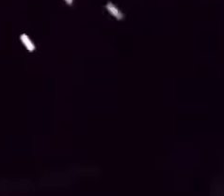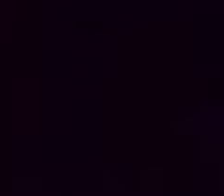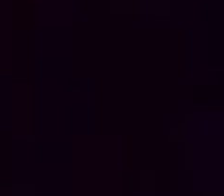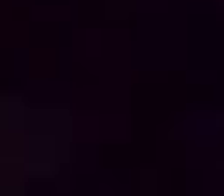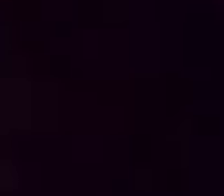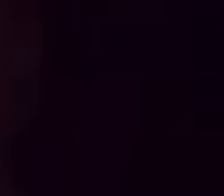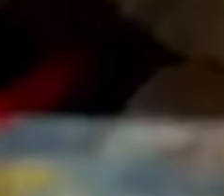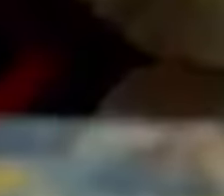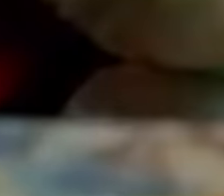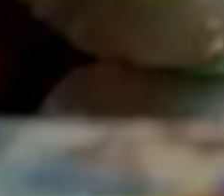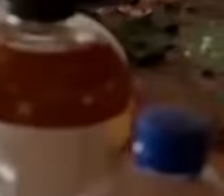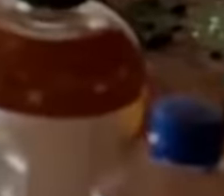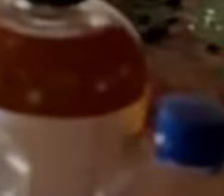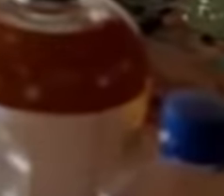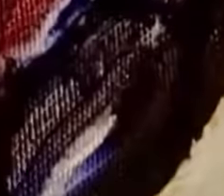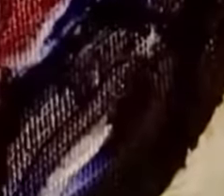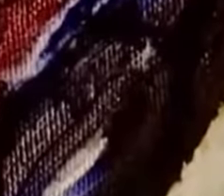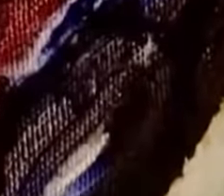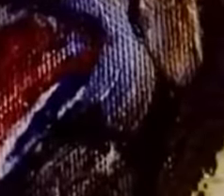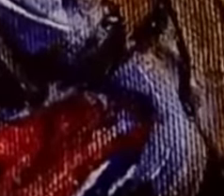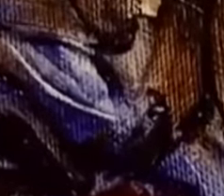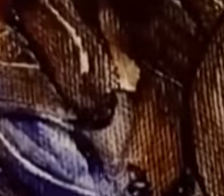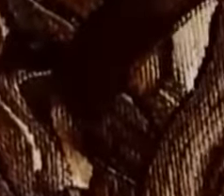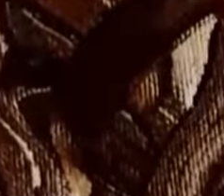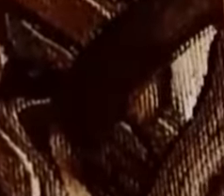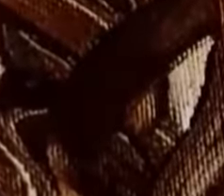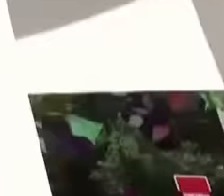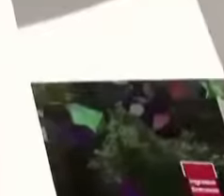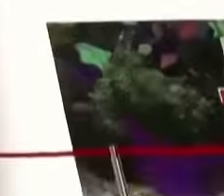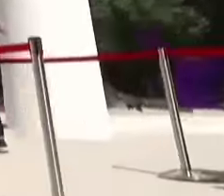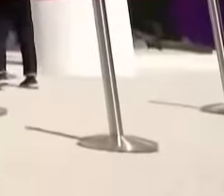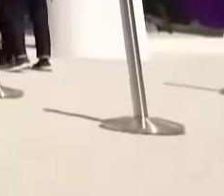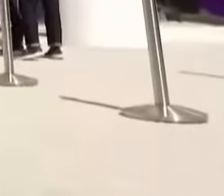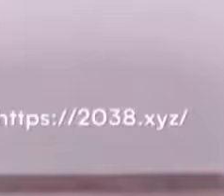Descubrí todo un mundo creativo en Cultura 21.